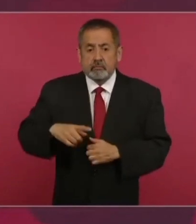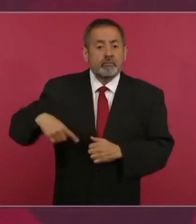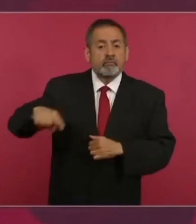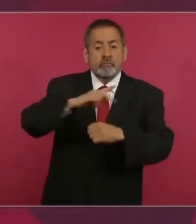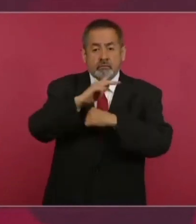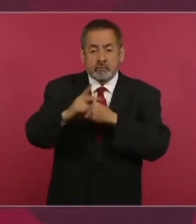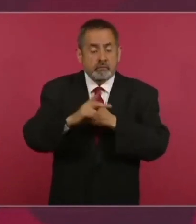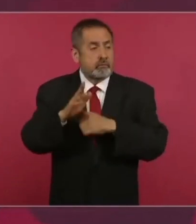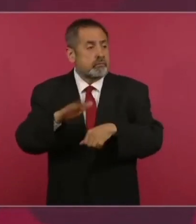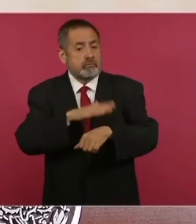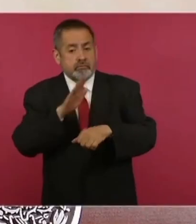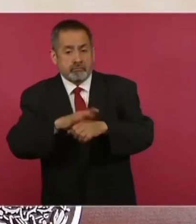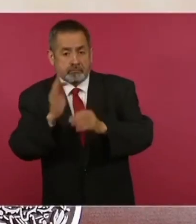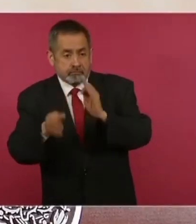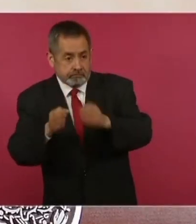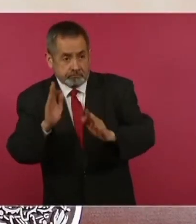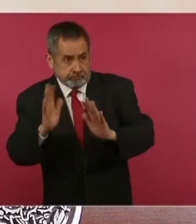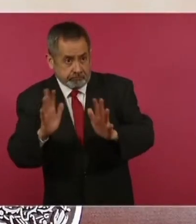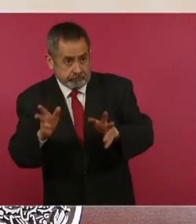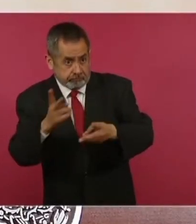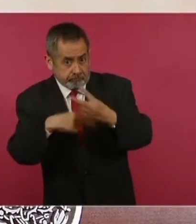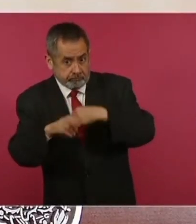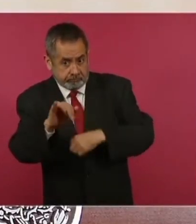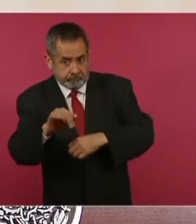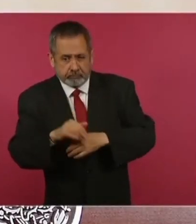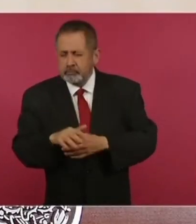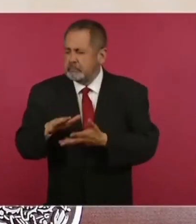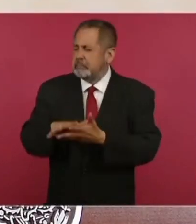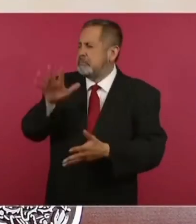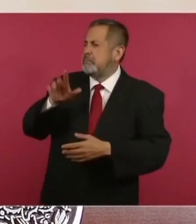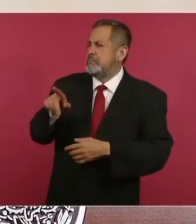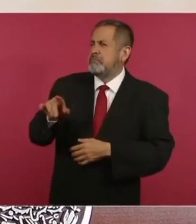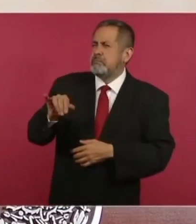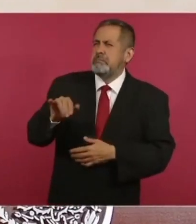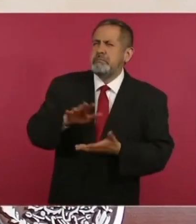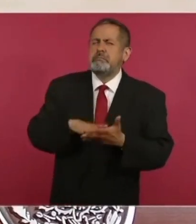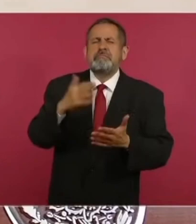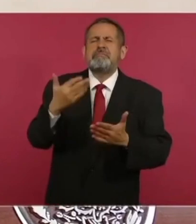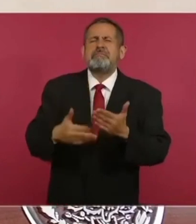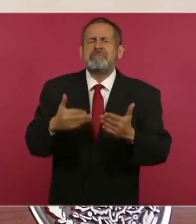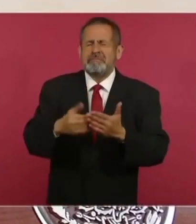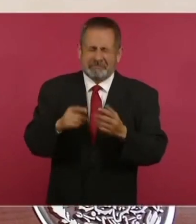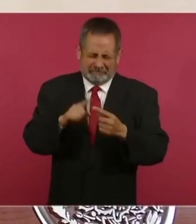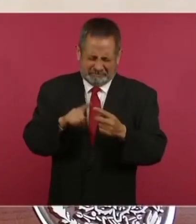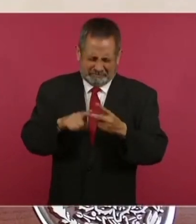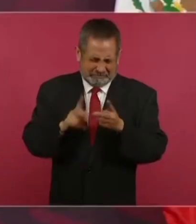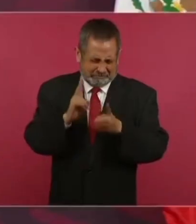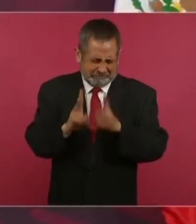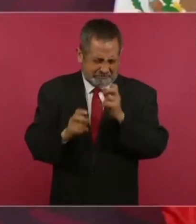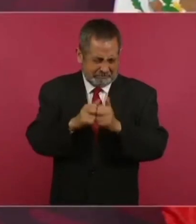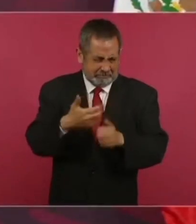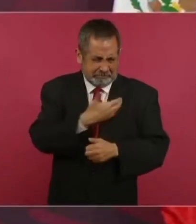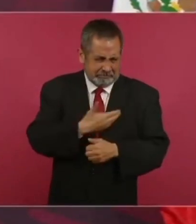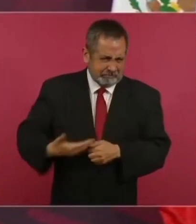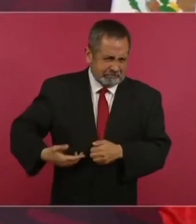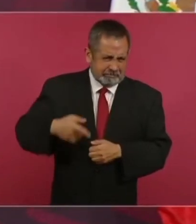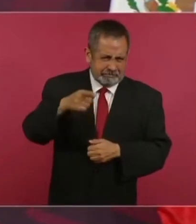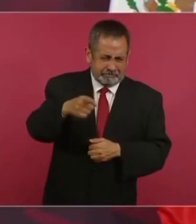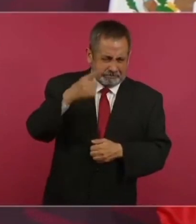La mayoría, nada más me falta hablar con el presidente